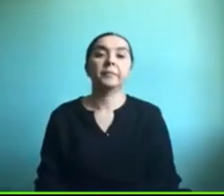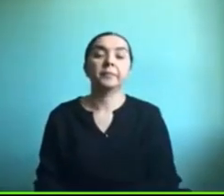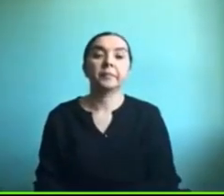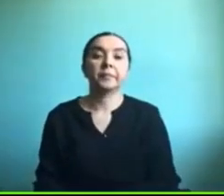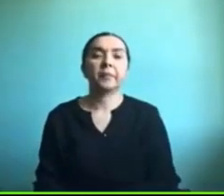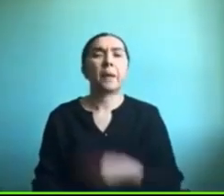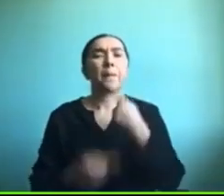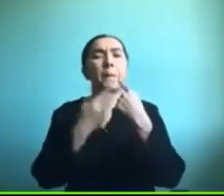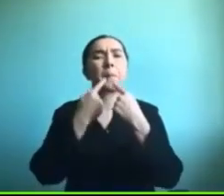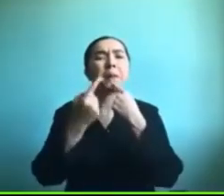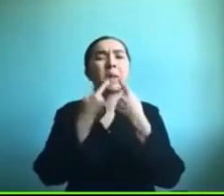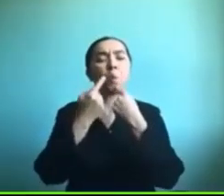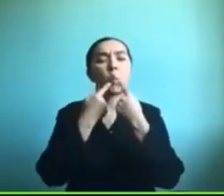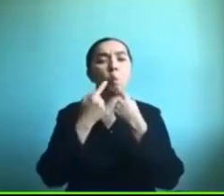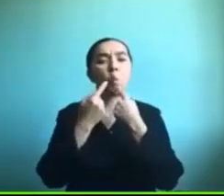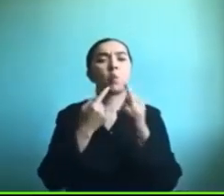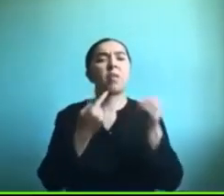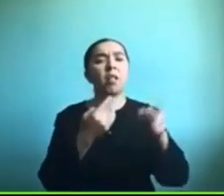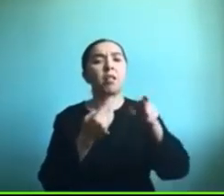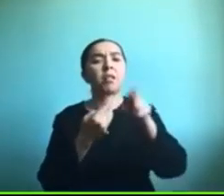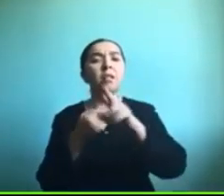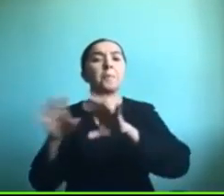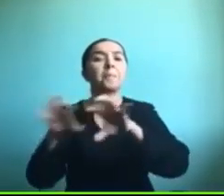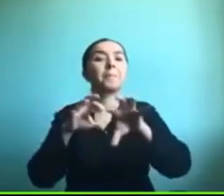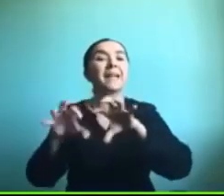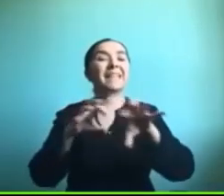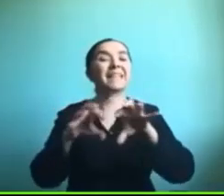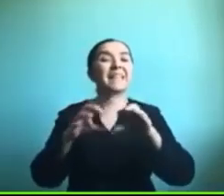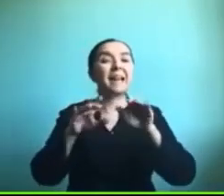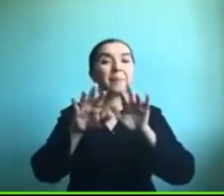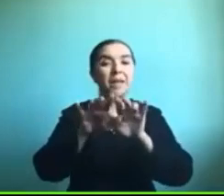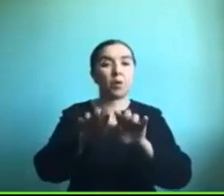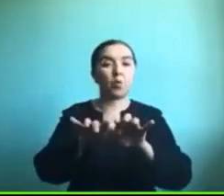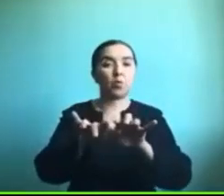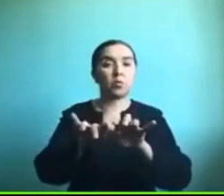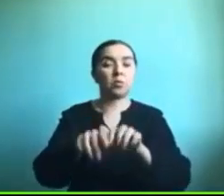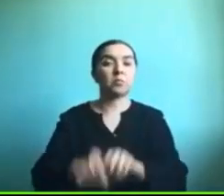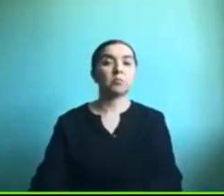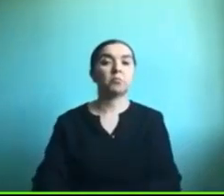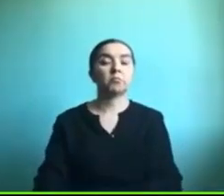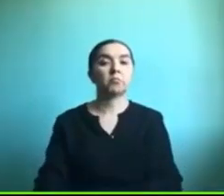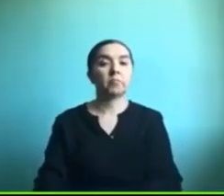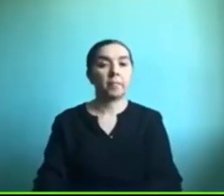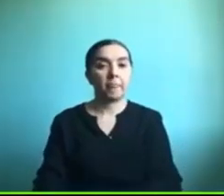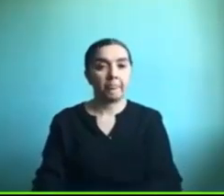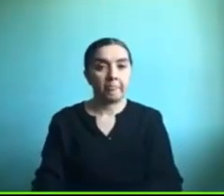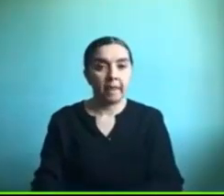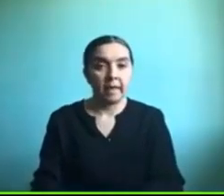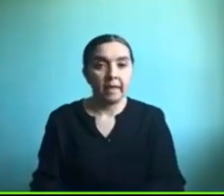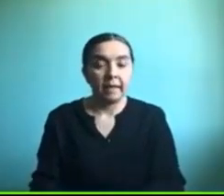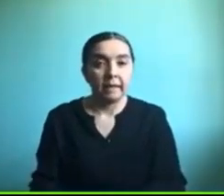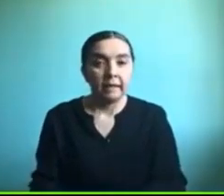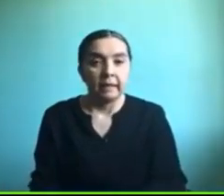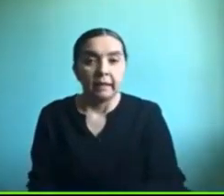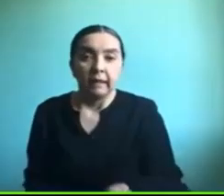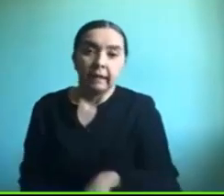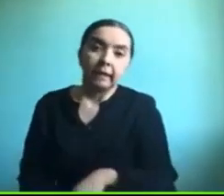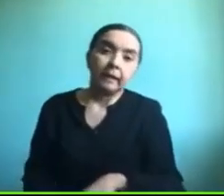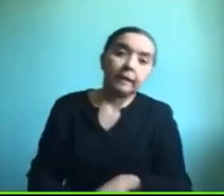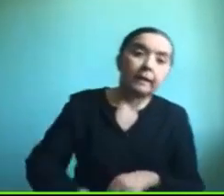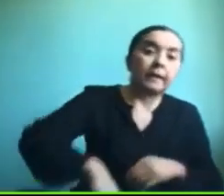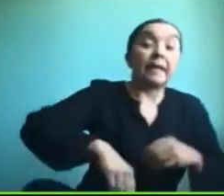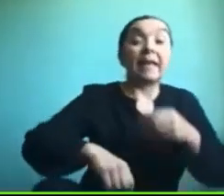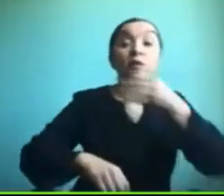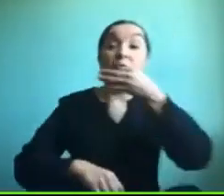material para acceder al computador eso como les comentábamos desde el servicio tecnologías de apoyo del